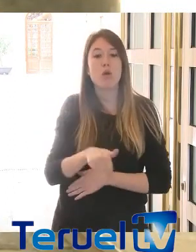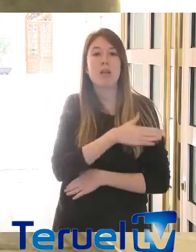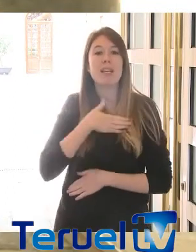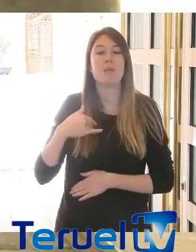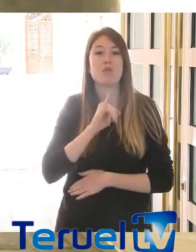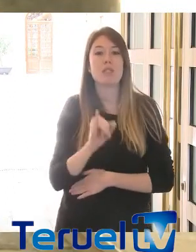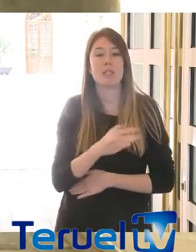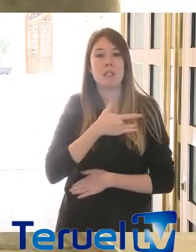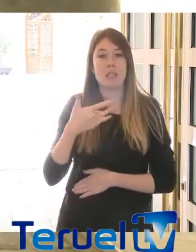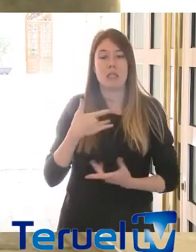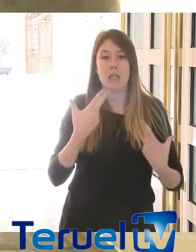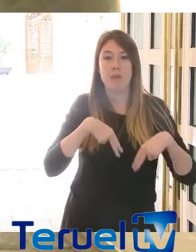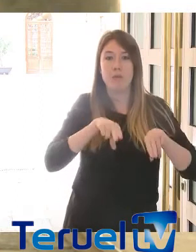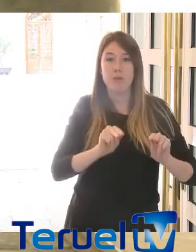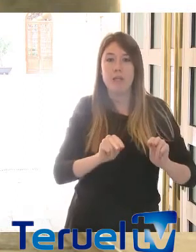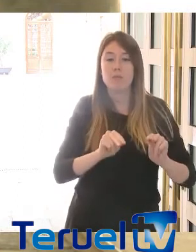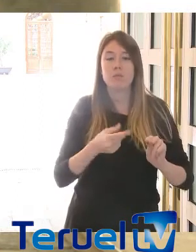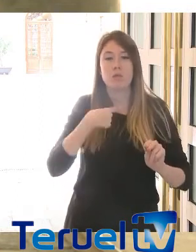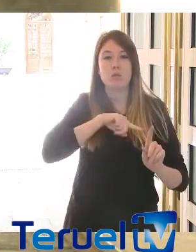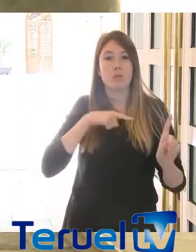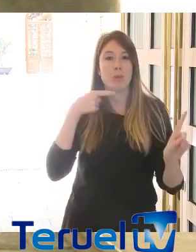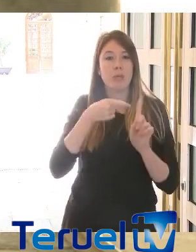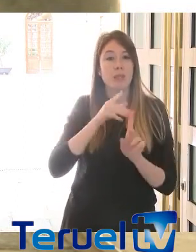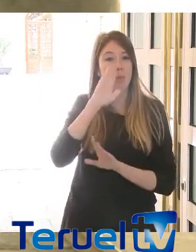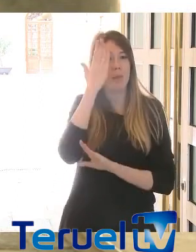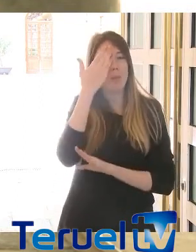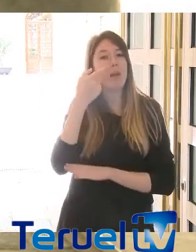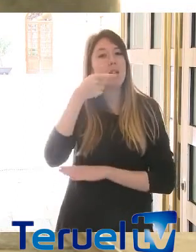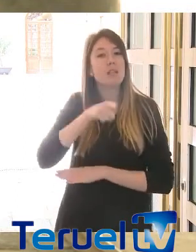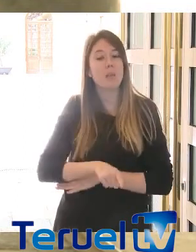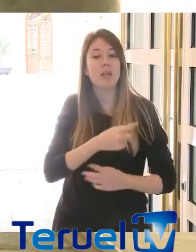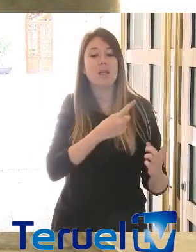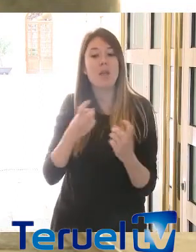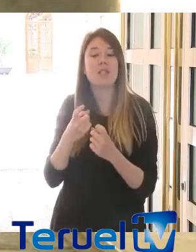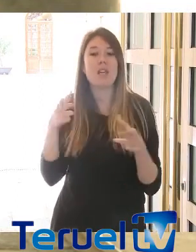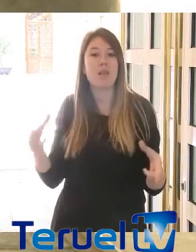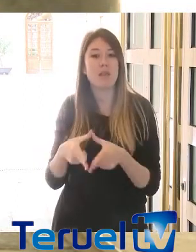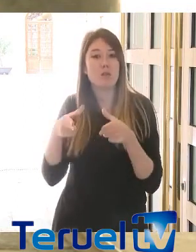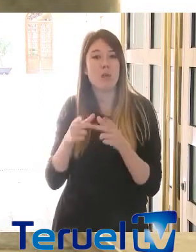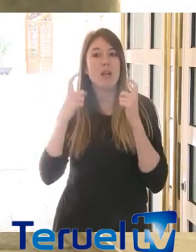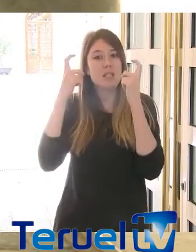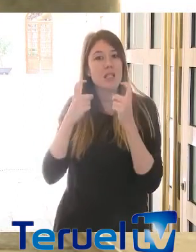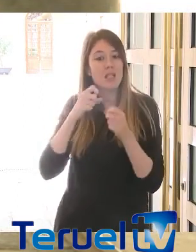crisis sanitaria. Evidentemente, también dar respuesta a las necesidades sociales que van deviniéndose de esta situación de